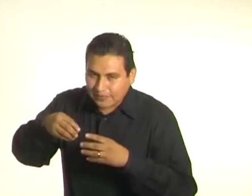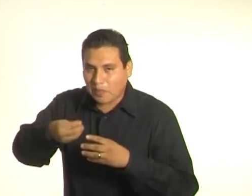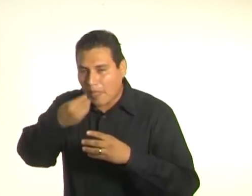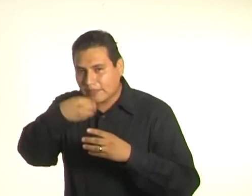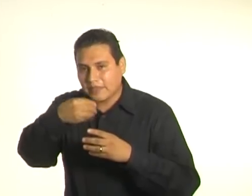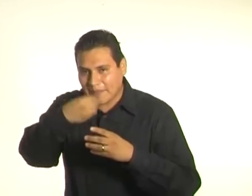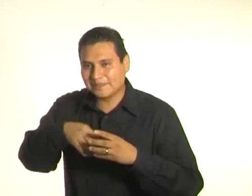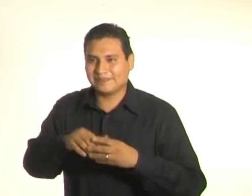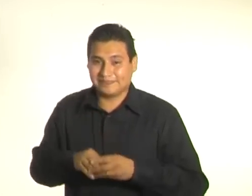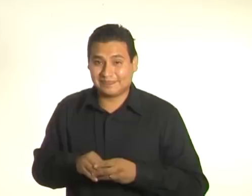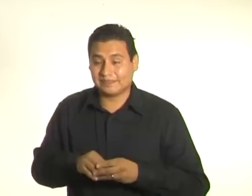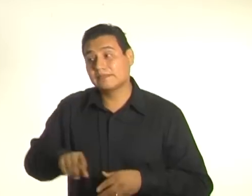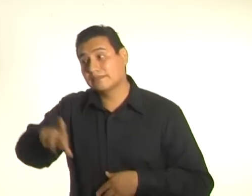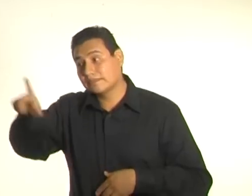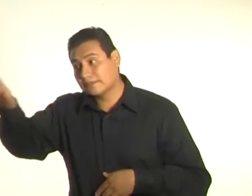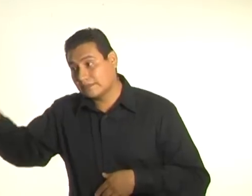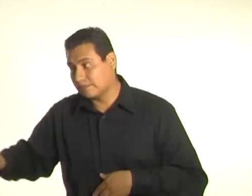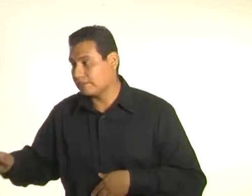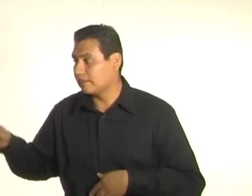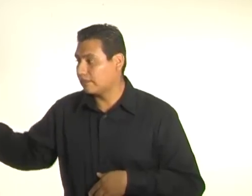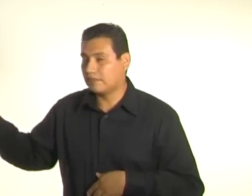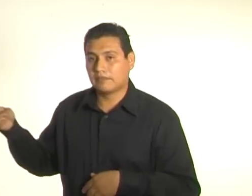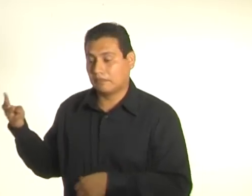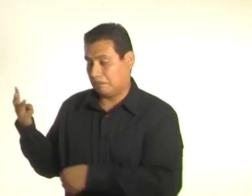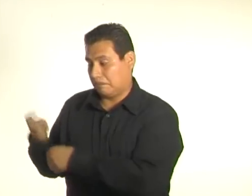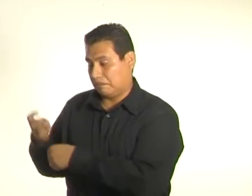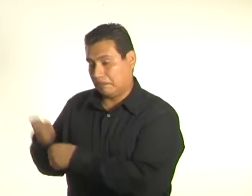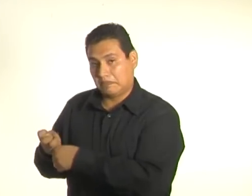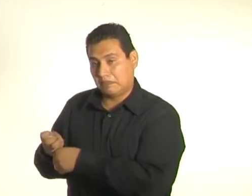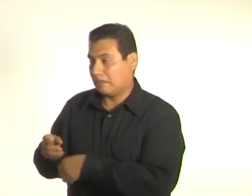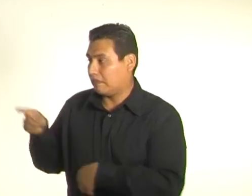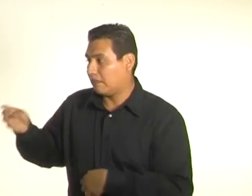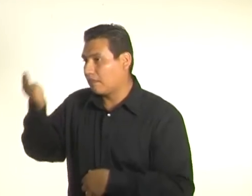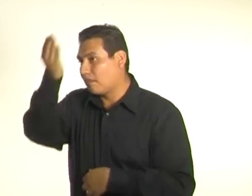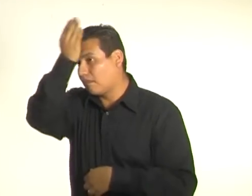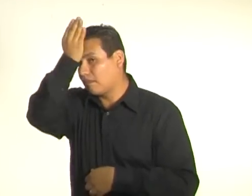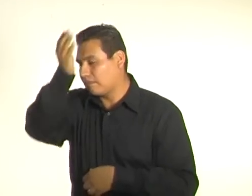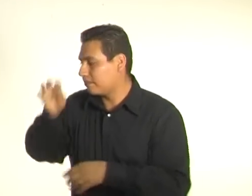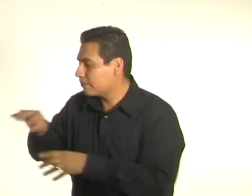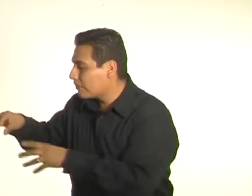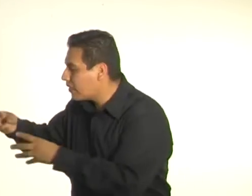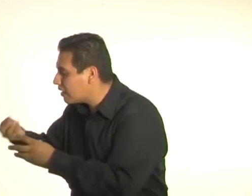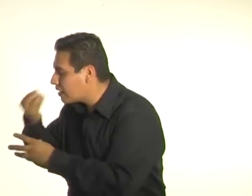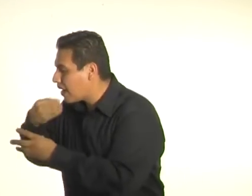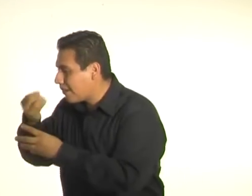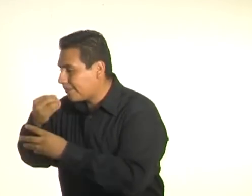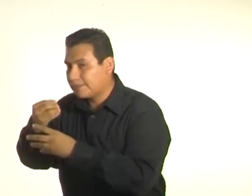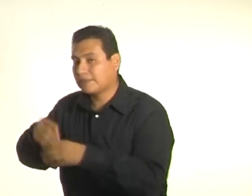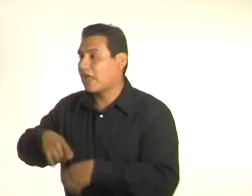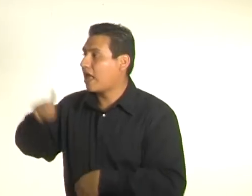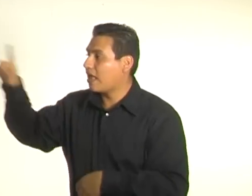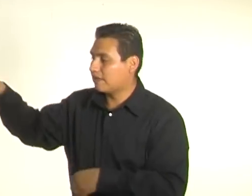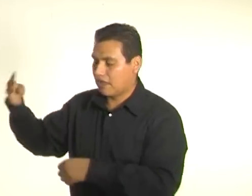cenaba cordero. Por el número cuatro, donde comía carne picada. Por el número